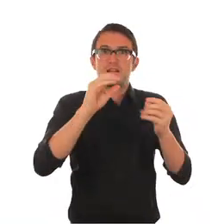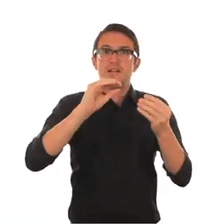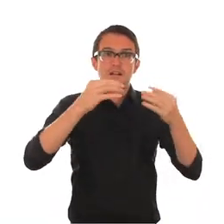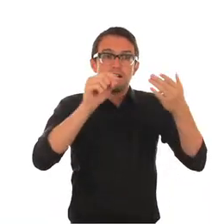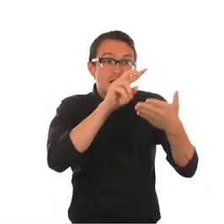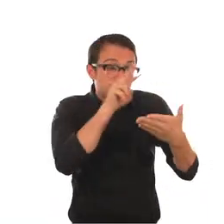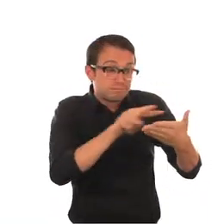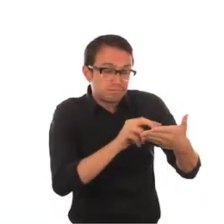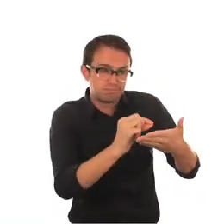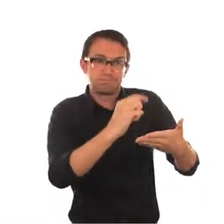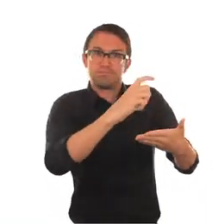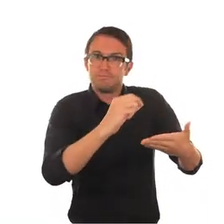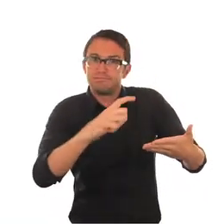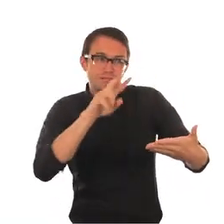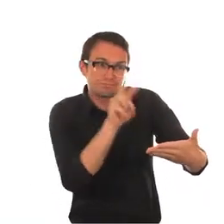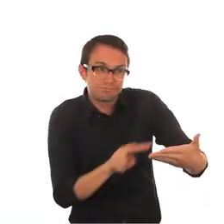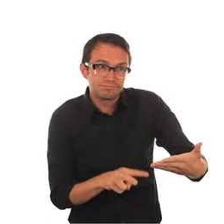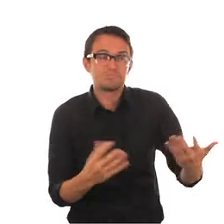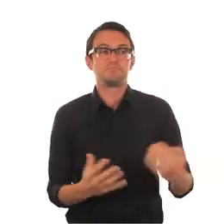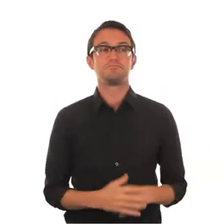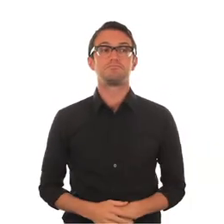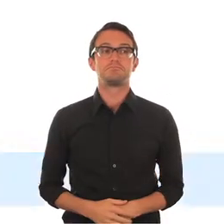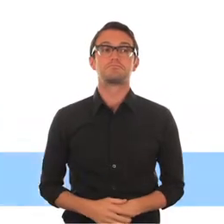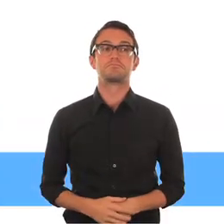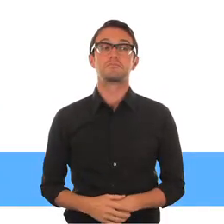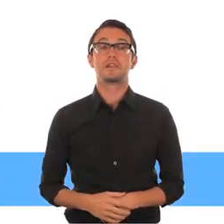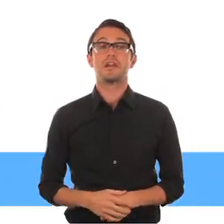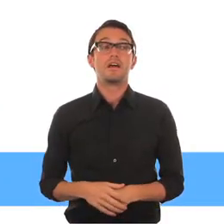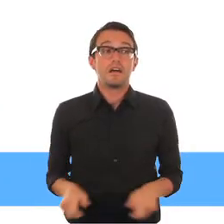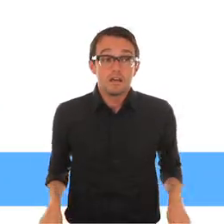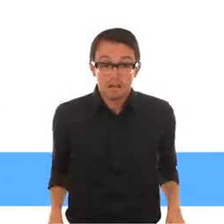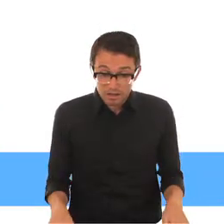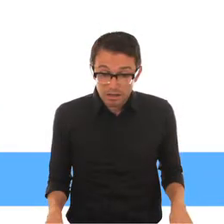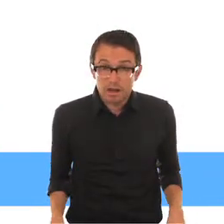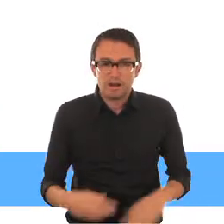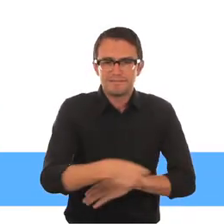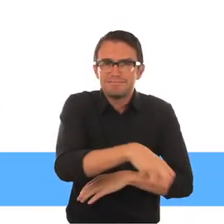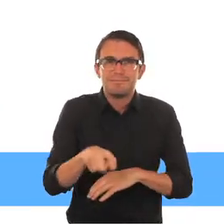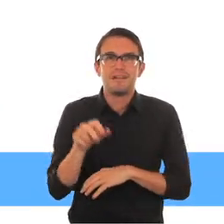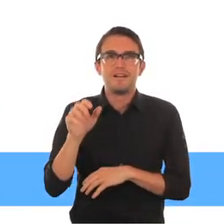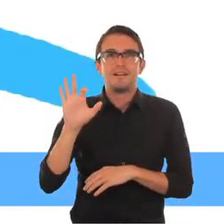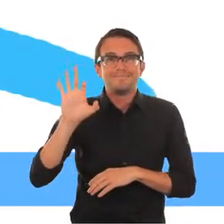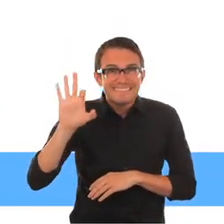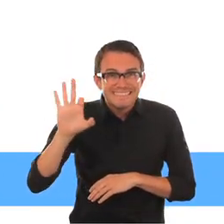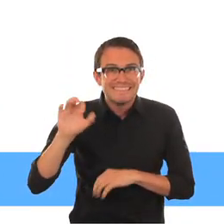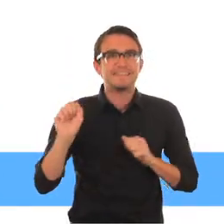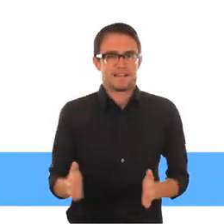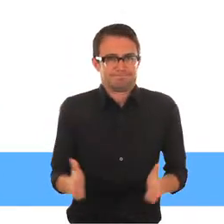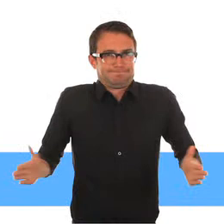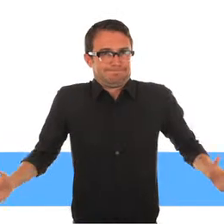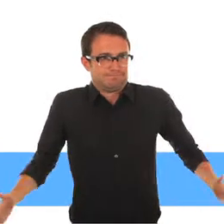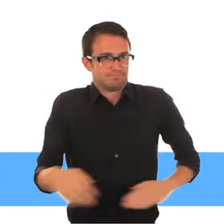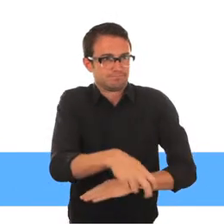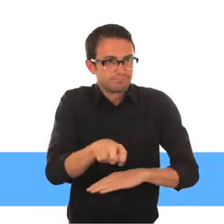trata con dificultad de leer los números pequeños pero lee fácilmente los más grandes Las latrinas más amplias y las puertas más anchas facilitan el